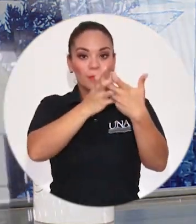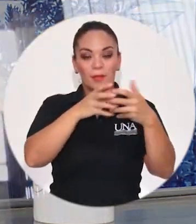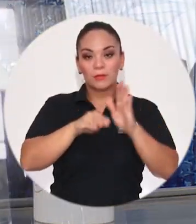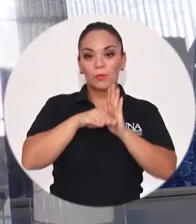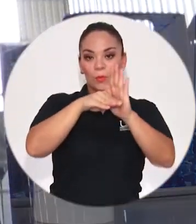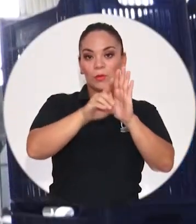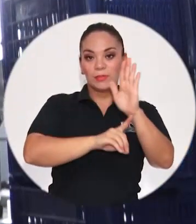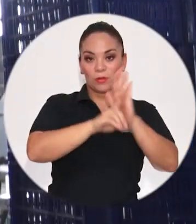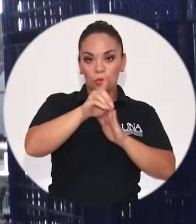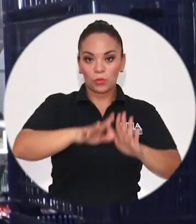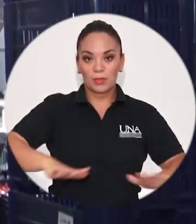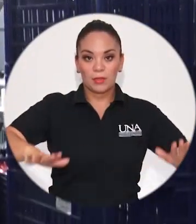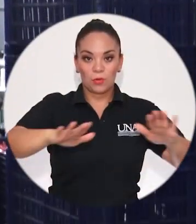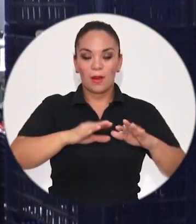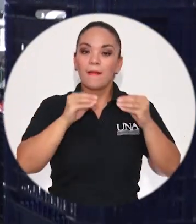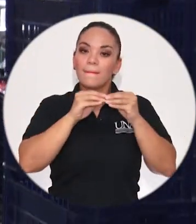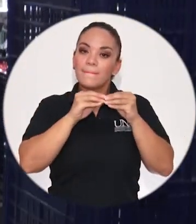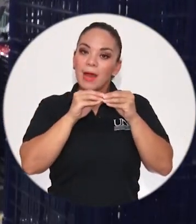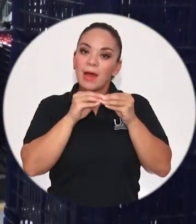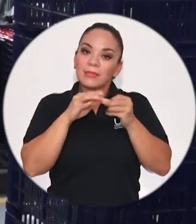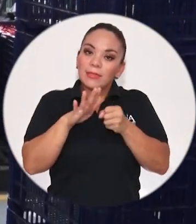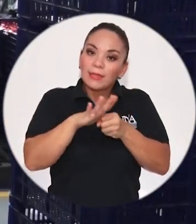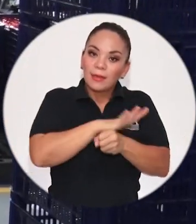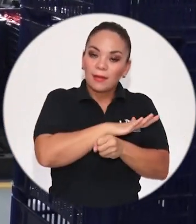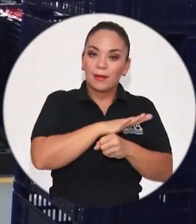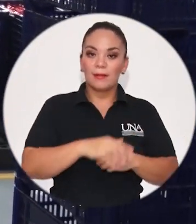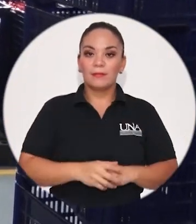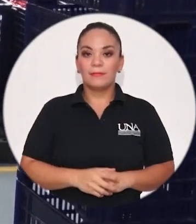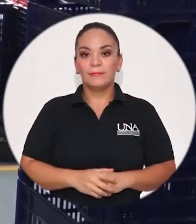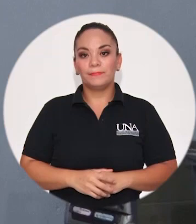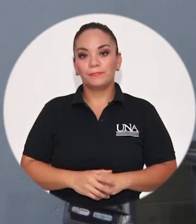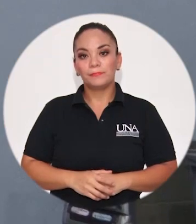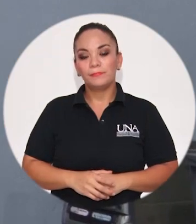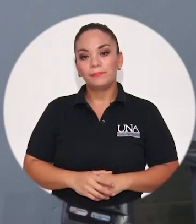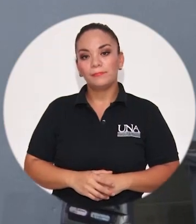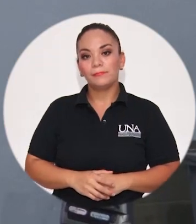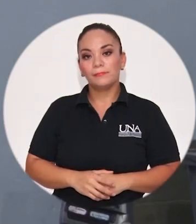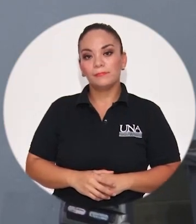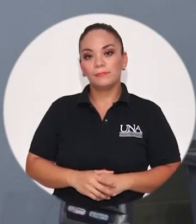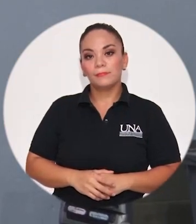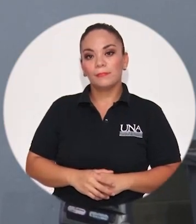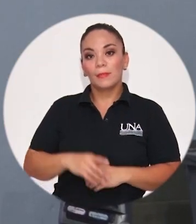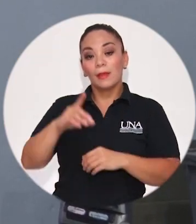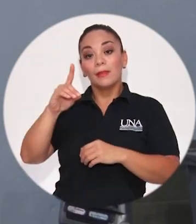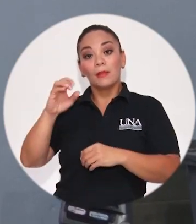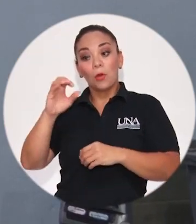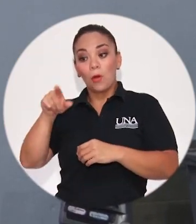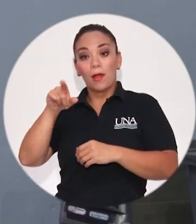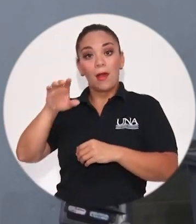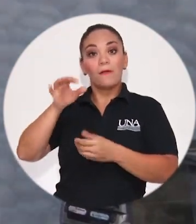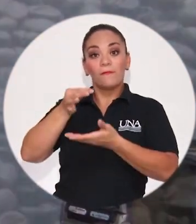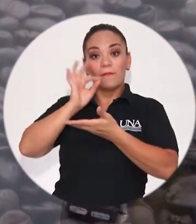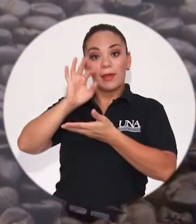técnicos, científicos y unos procesos, digamos, bastante regulados y relativamente complejos. Entonces,